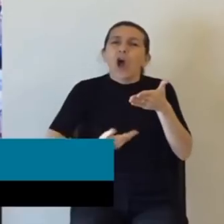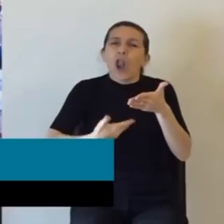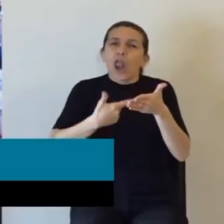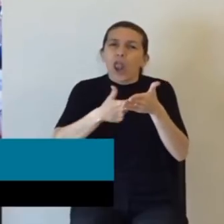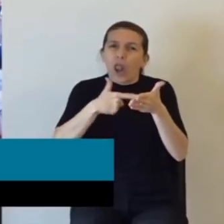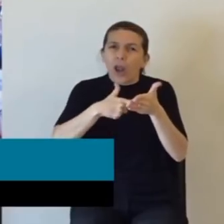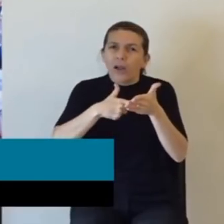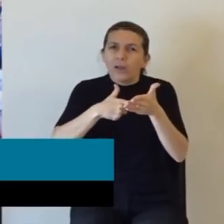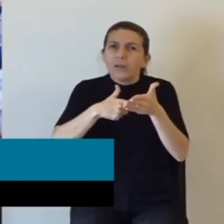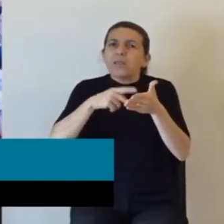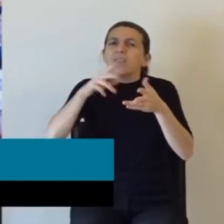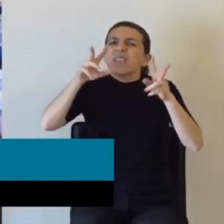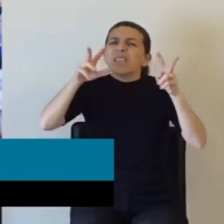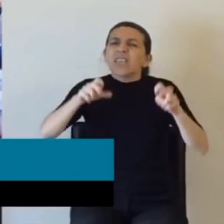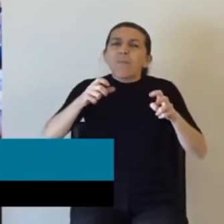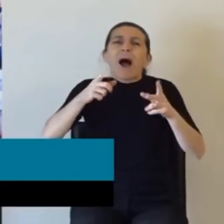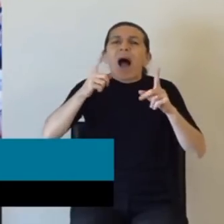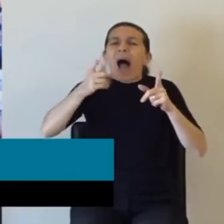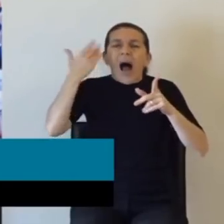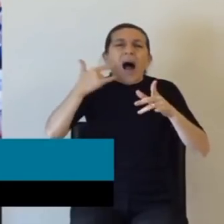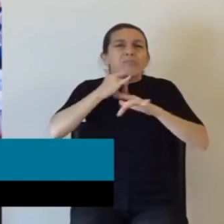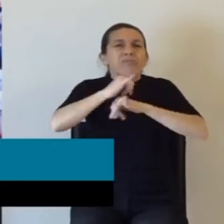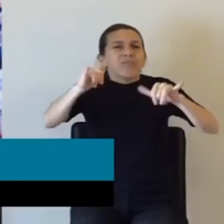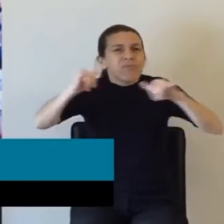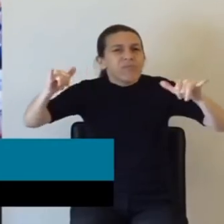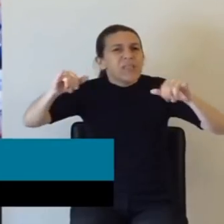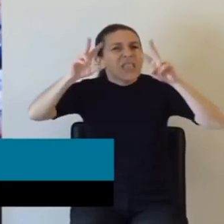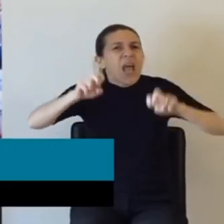Sobre las cárceles, señor Presidente,